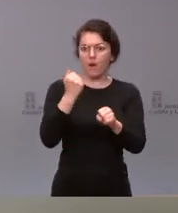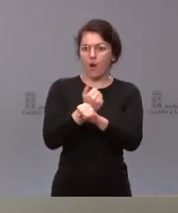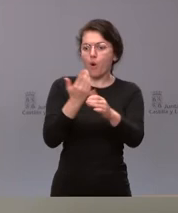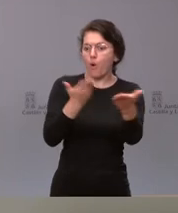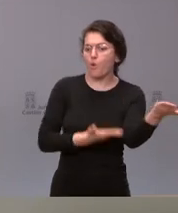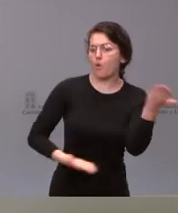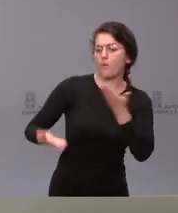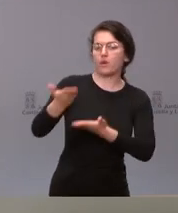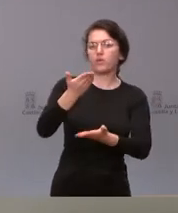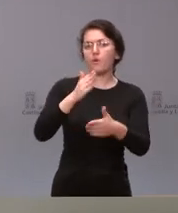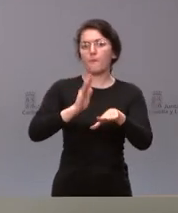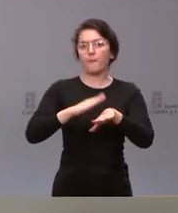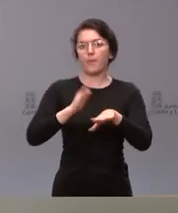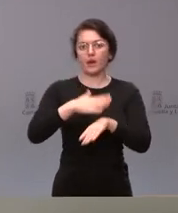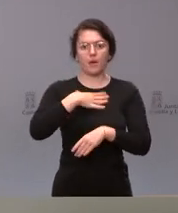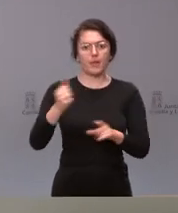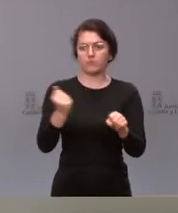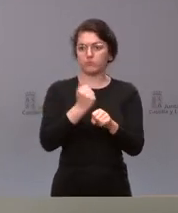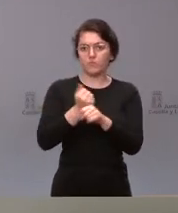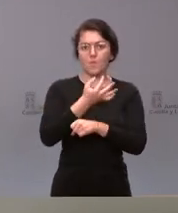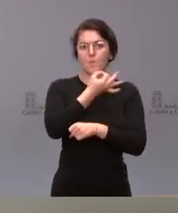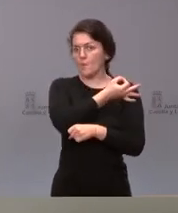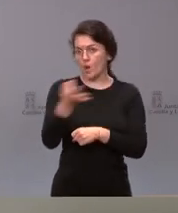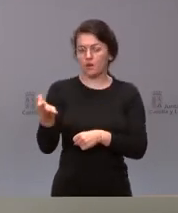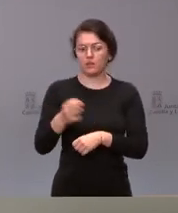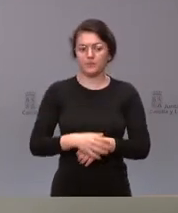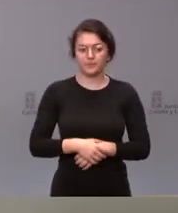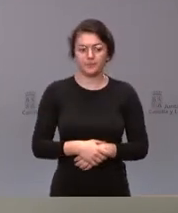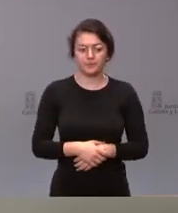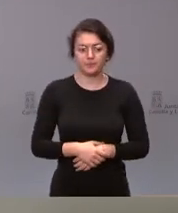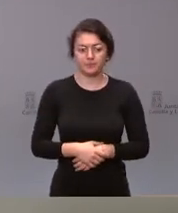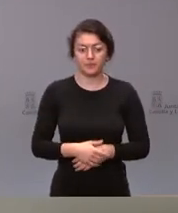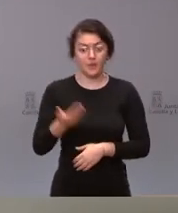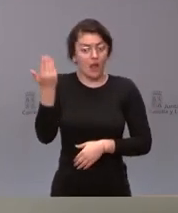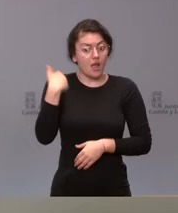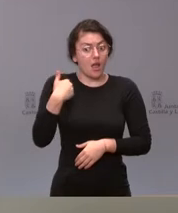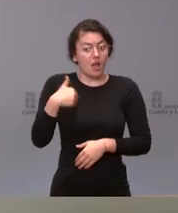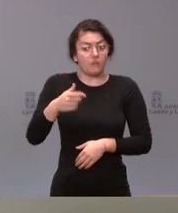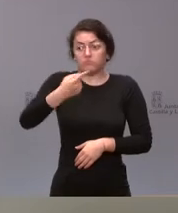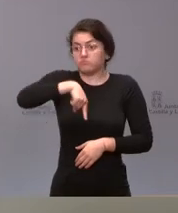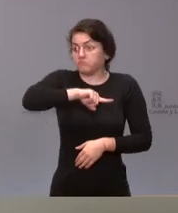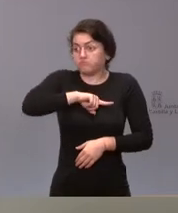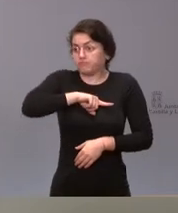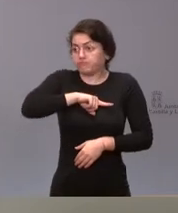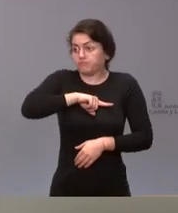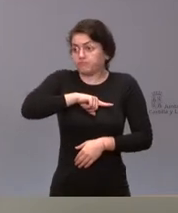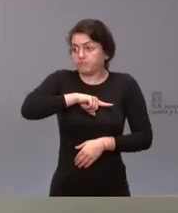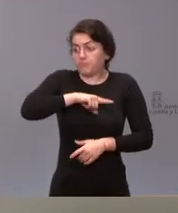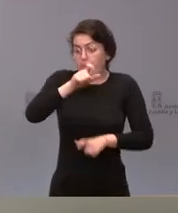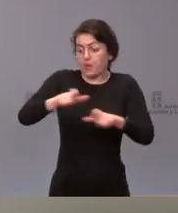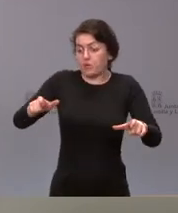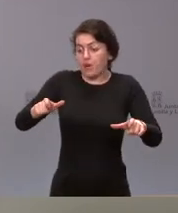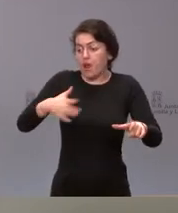realizar sus trabajos en las mejores condiciones posibles y a partir de ahí pues lógicamente cualquier persona pues es libre para establecer sus